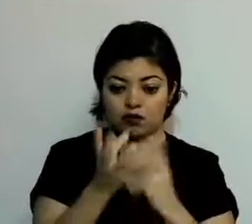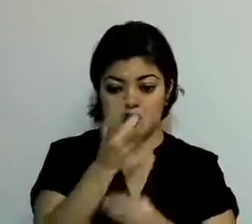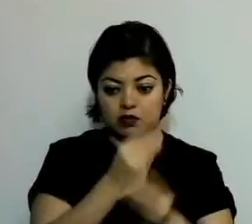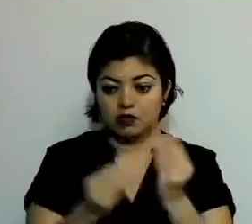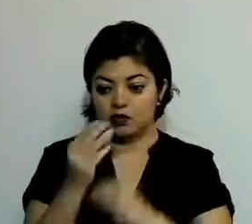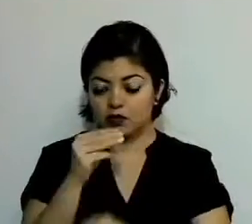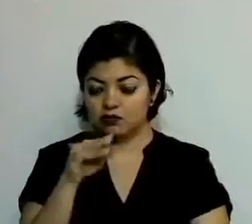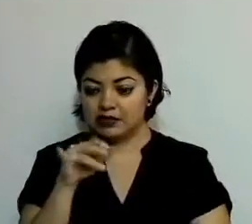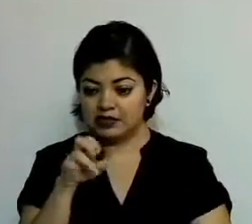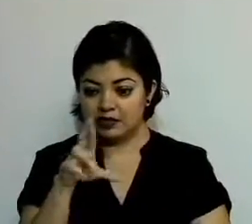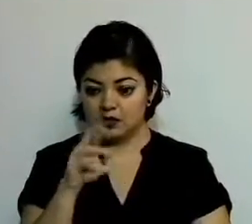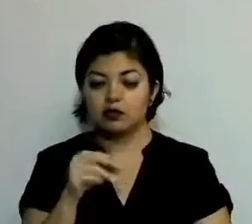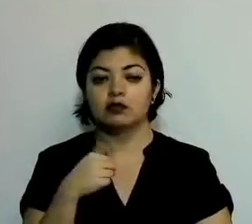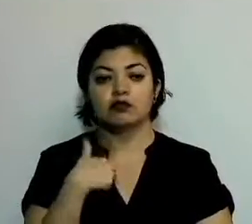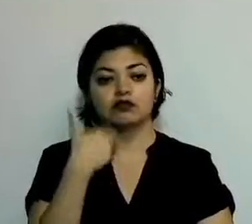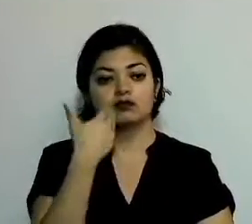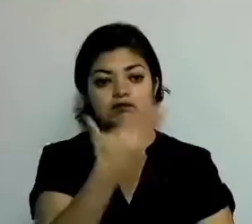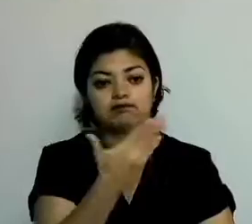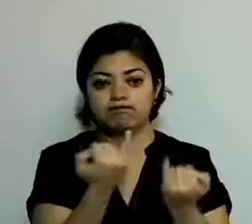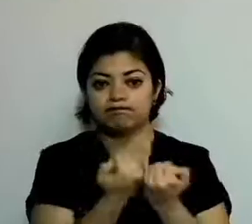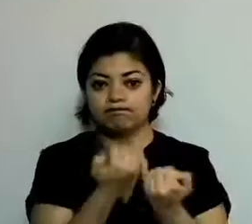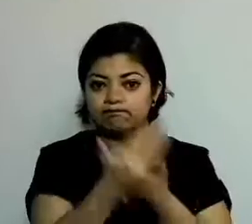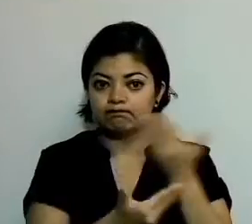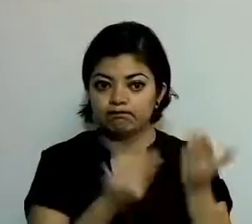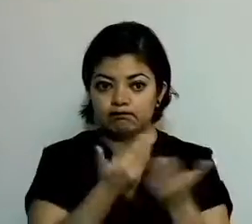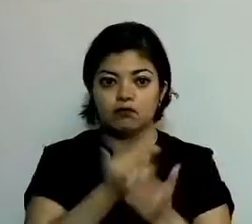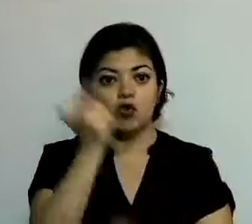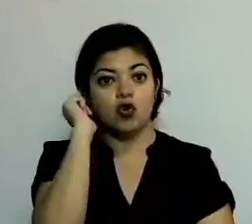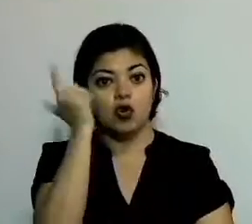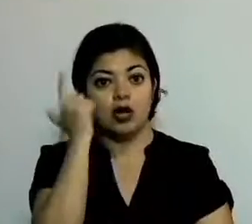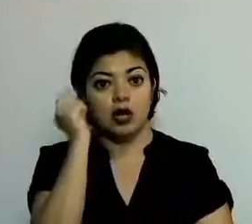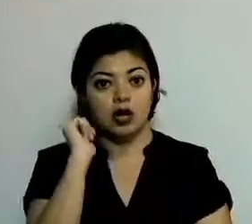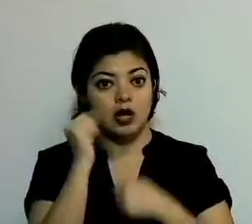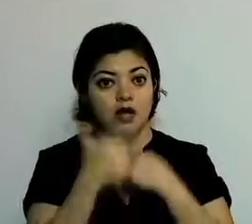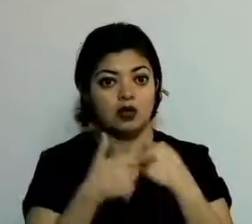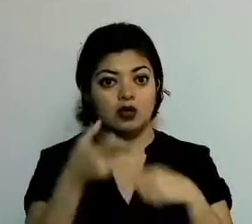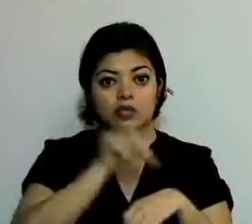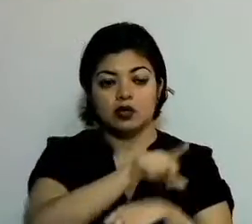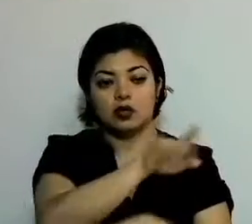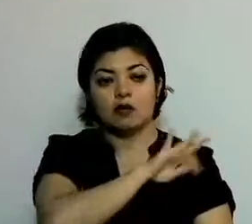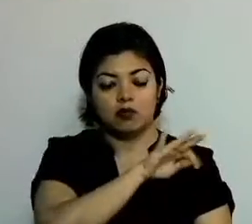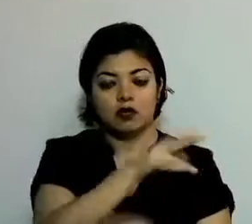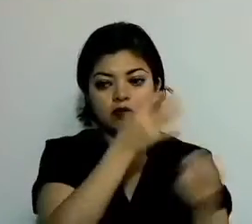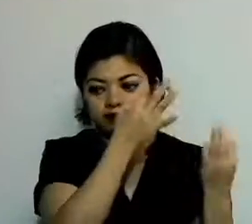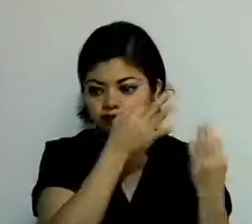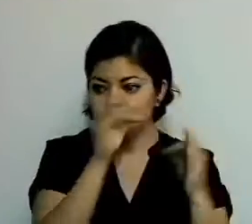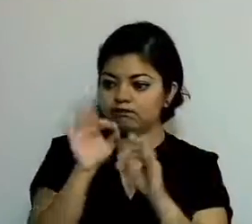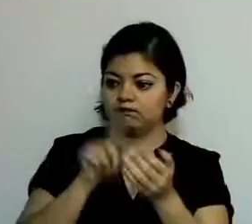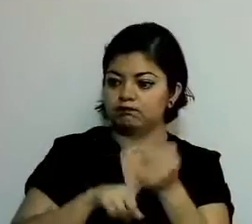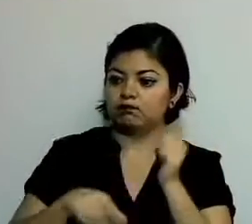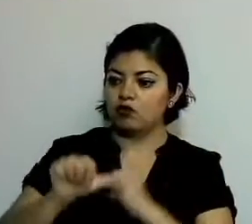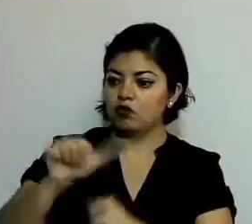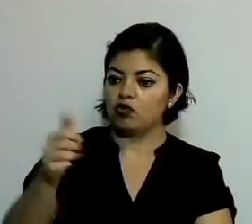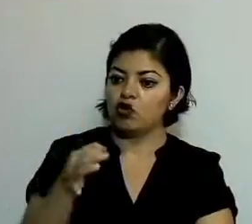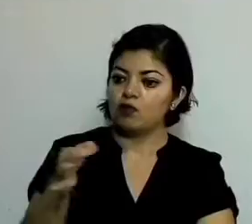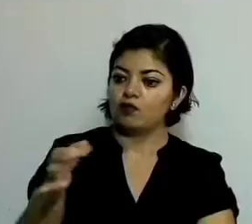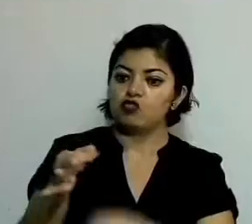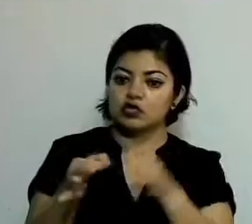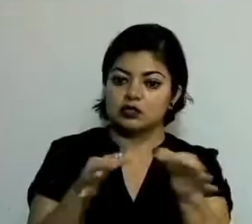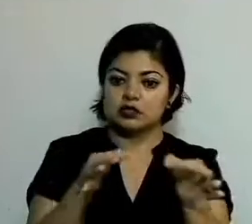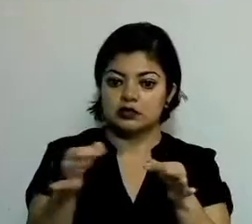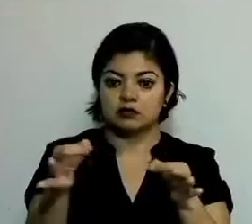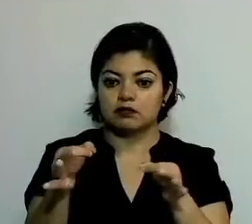solicito también amablemente, ojalá y algún día pueda voltear a ver a otros municipios, en especial